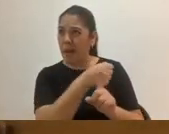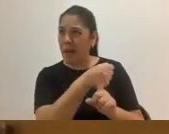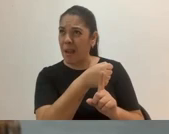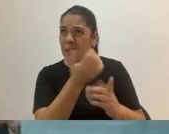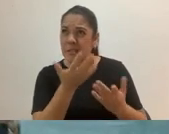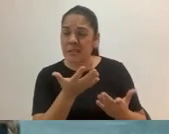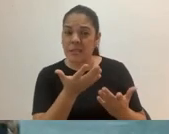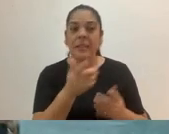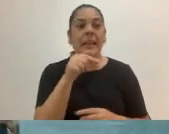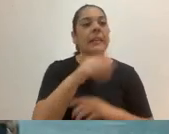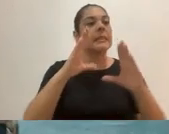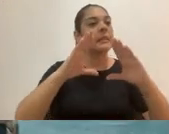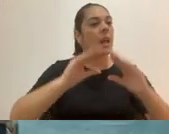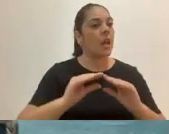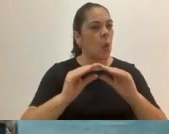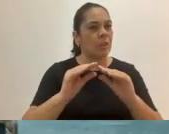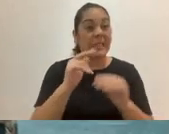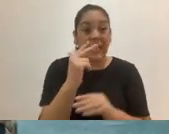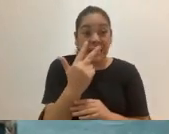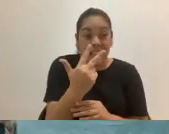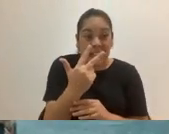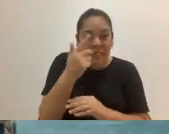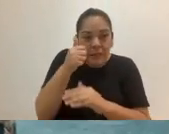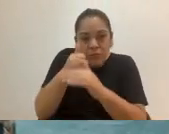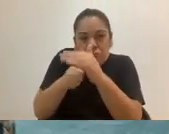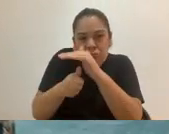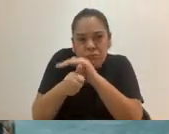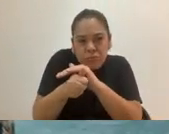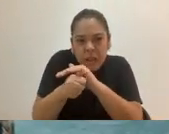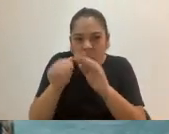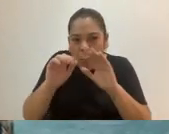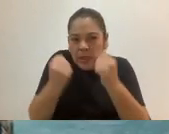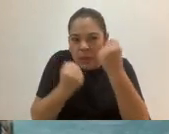Esa noche nos quedamos los tres escondidos entre dos coches para que no nos encontrasen.